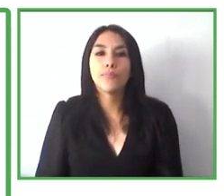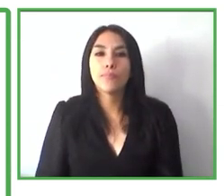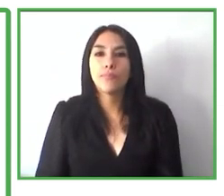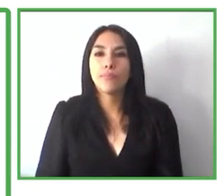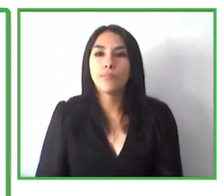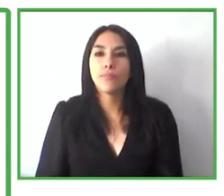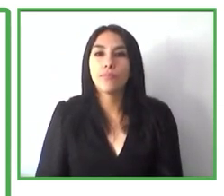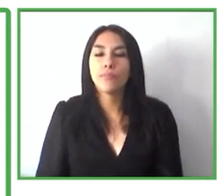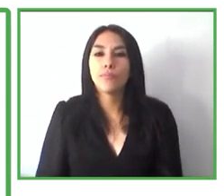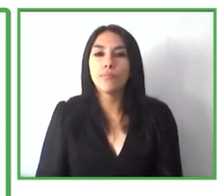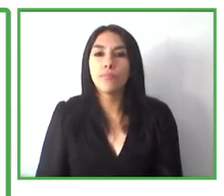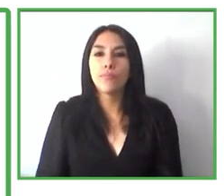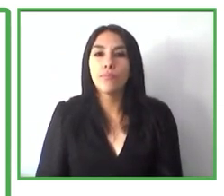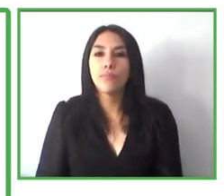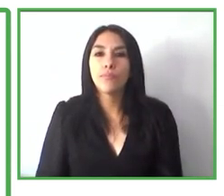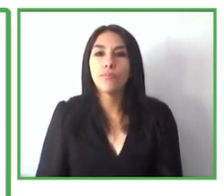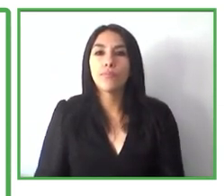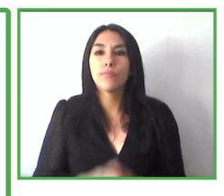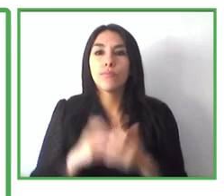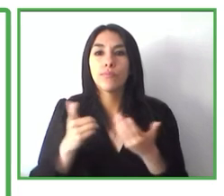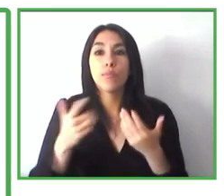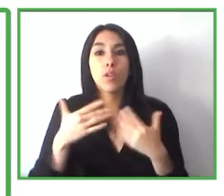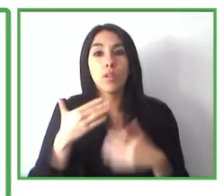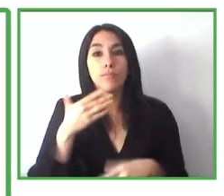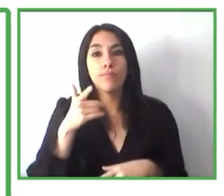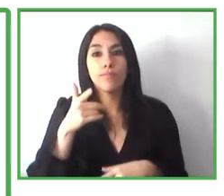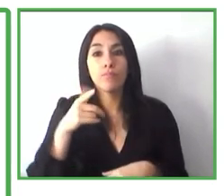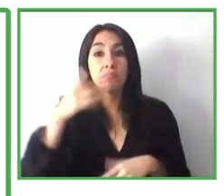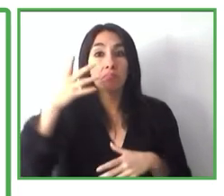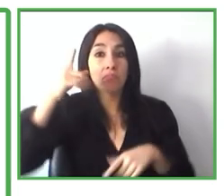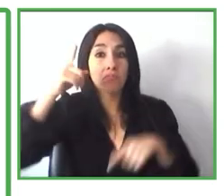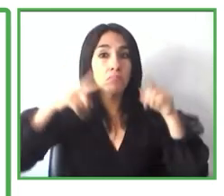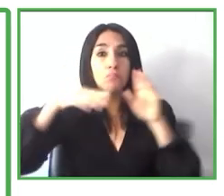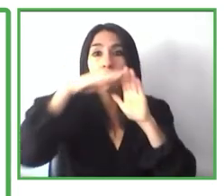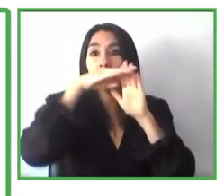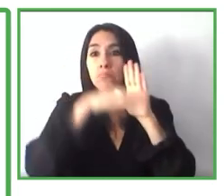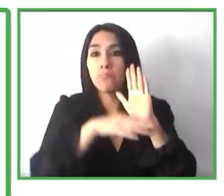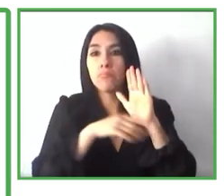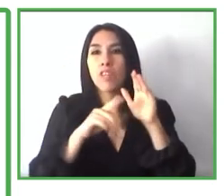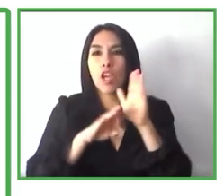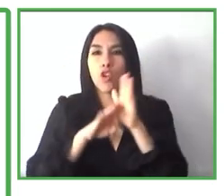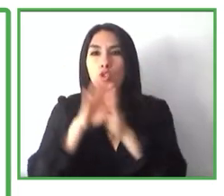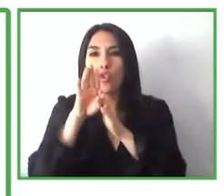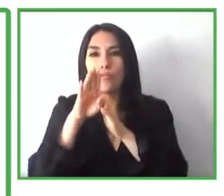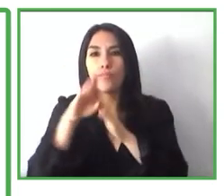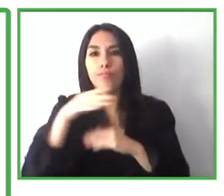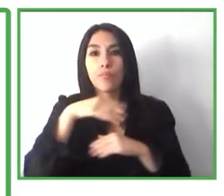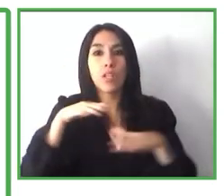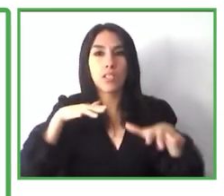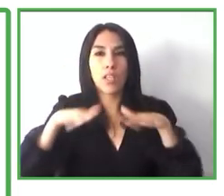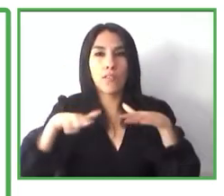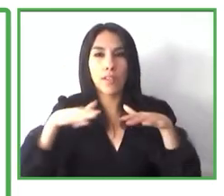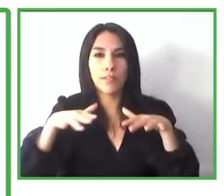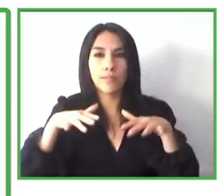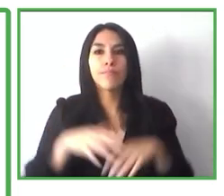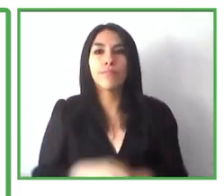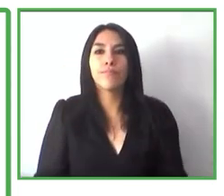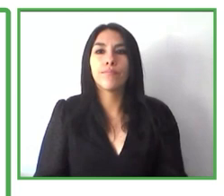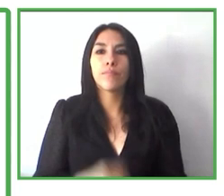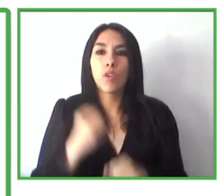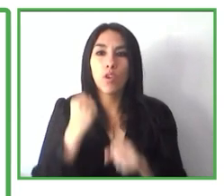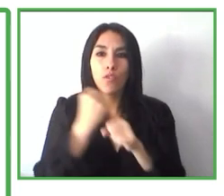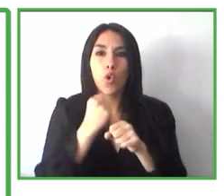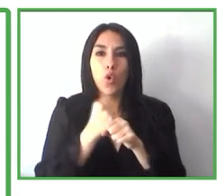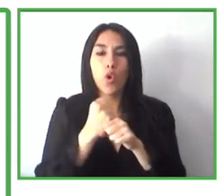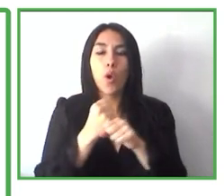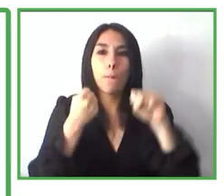Bueno, aquí hay algunos datos generales sobre nuestro servicio de empleo con apoyo en la ciudad de Helsinki. El